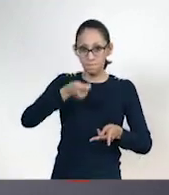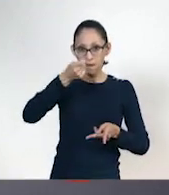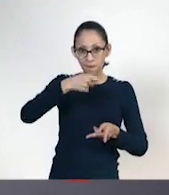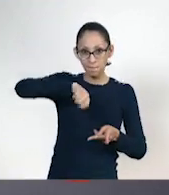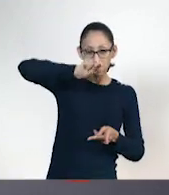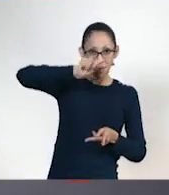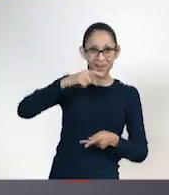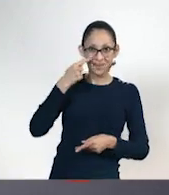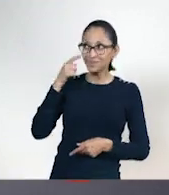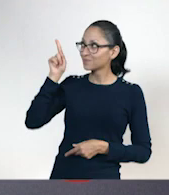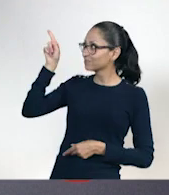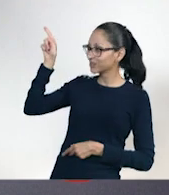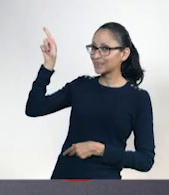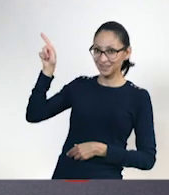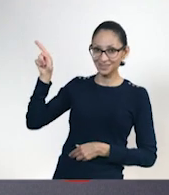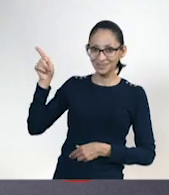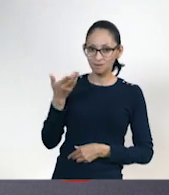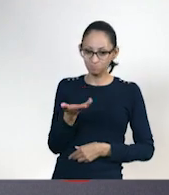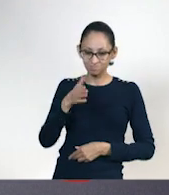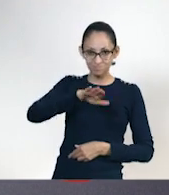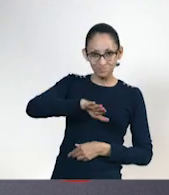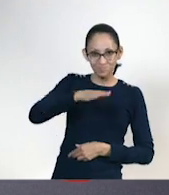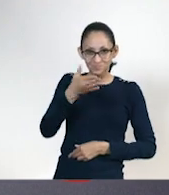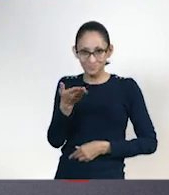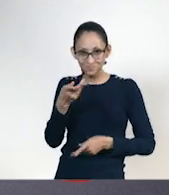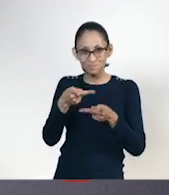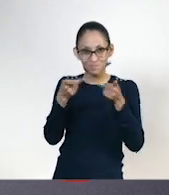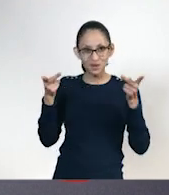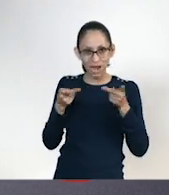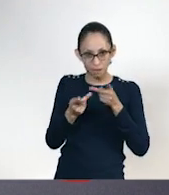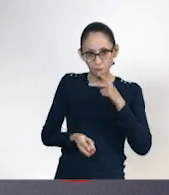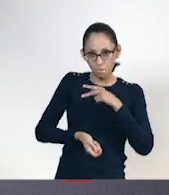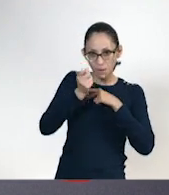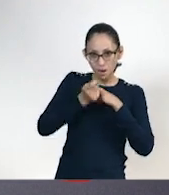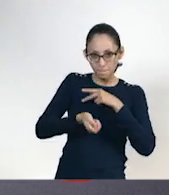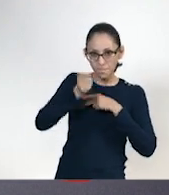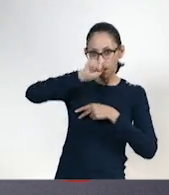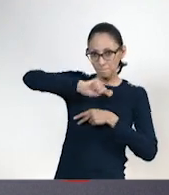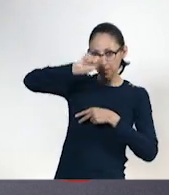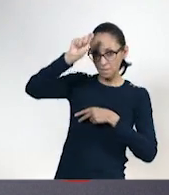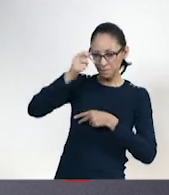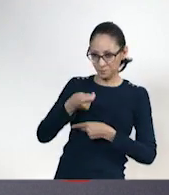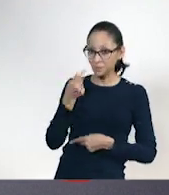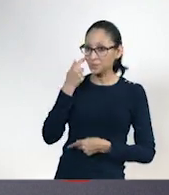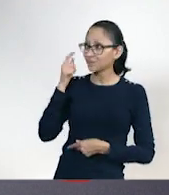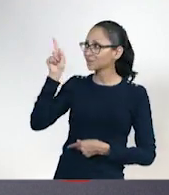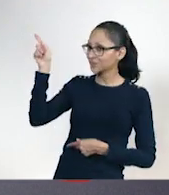Hay que intentar cambiar la cara del plato, mira. Ahí está el secreto.